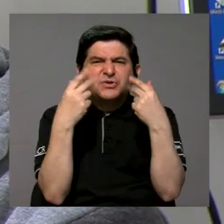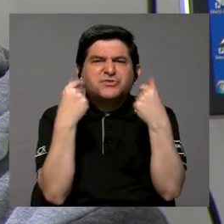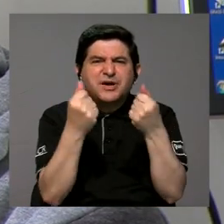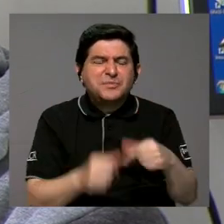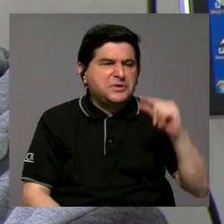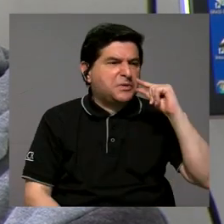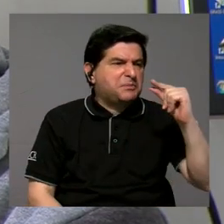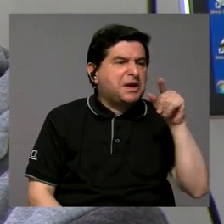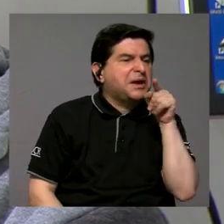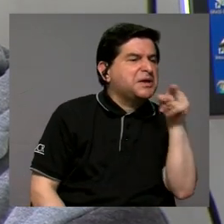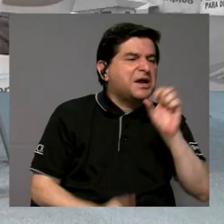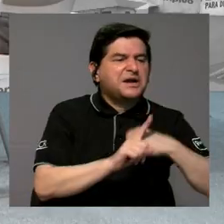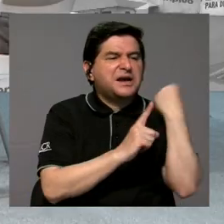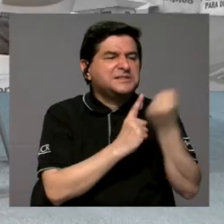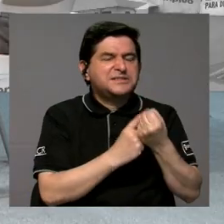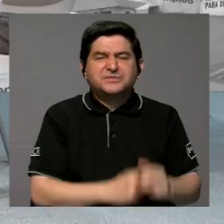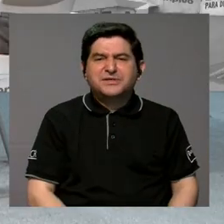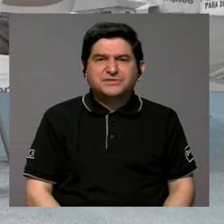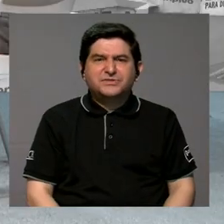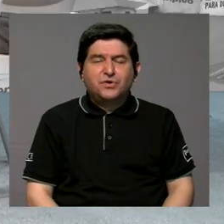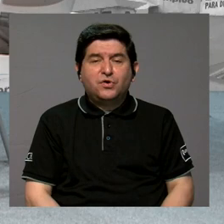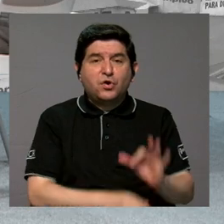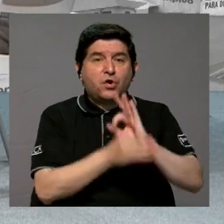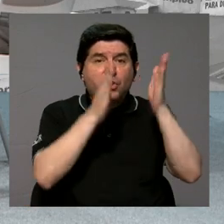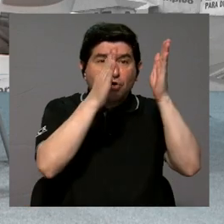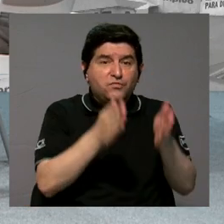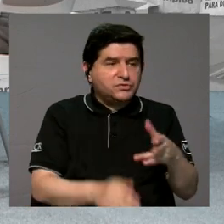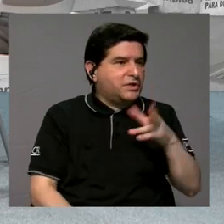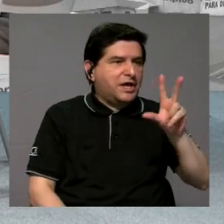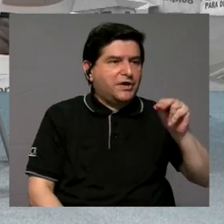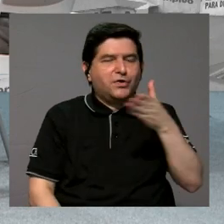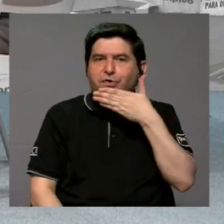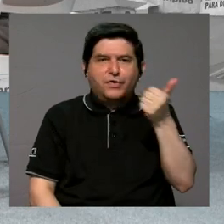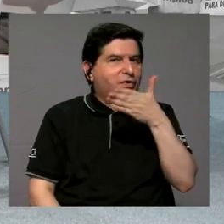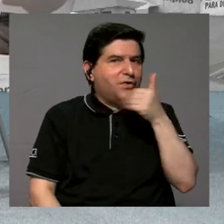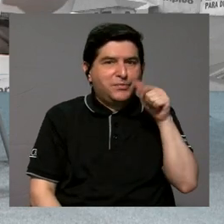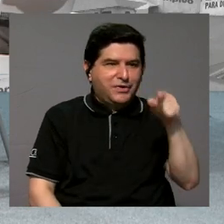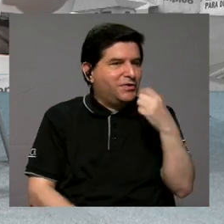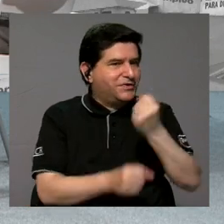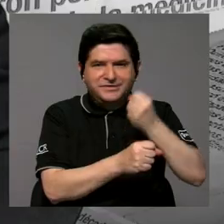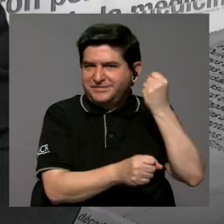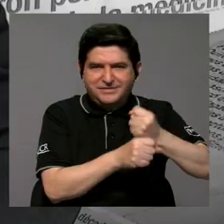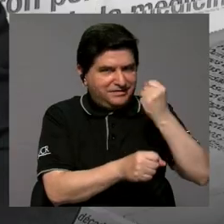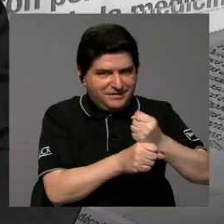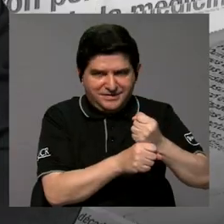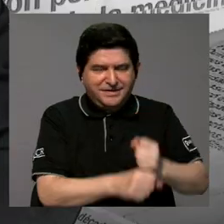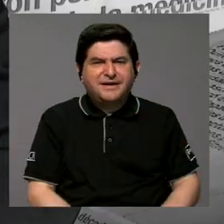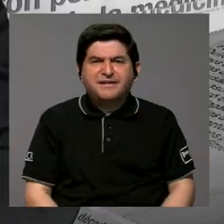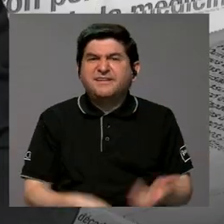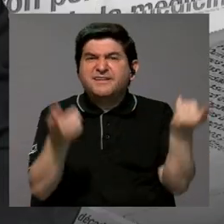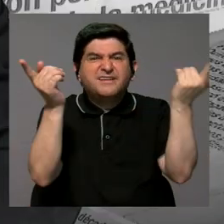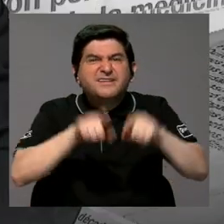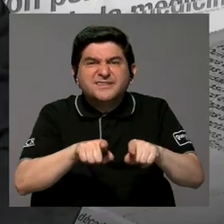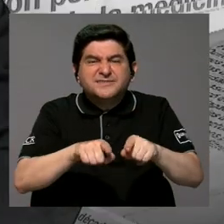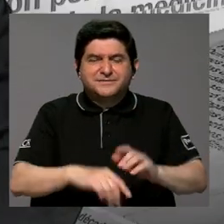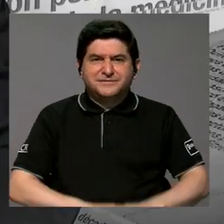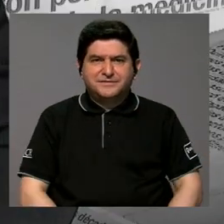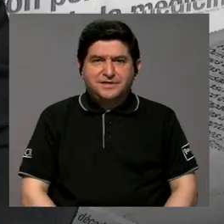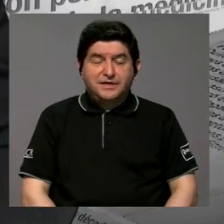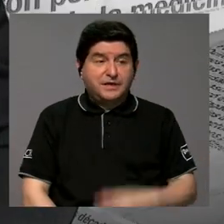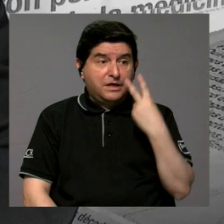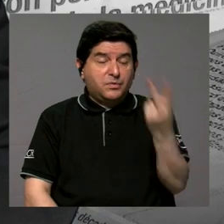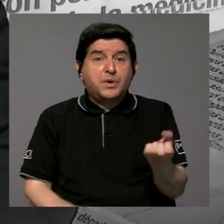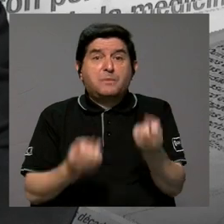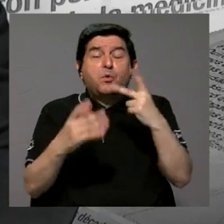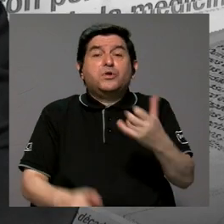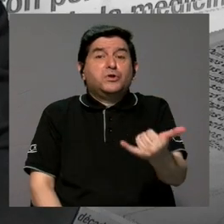cositas pequeñas por aquí, donde se apagan fuegos con funcionarios que no son los mejores que deben estar en esos puestos. Y entonces, ¿qué es que sucede? Usted ve la gran